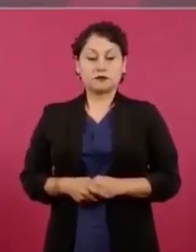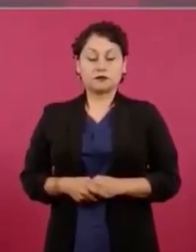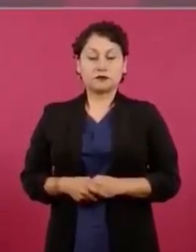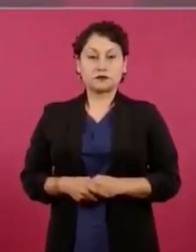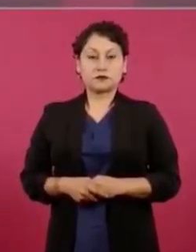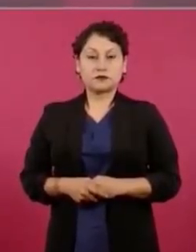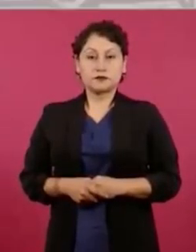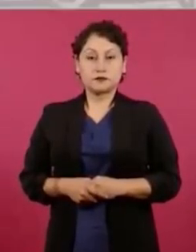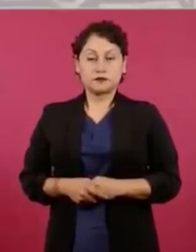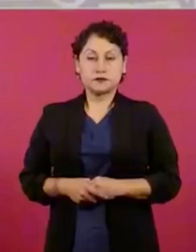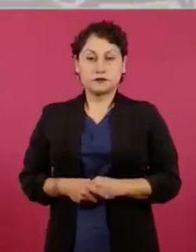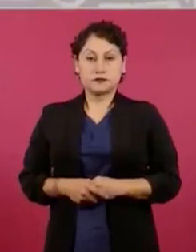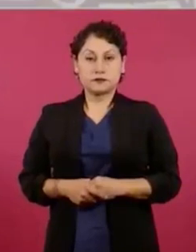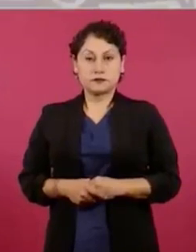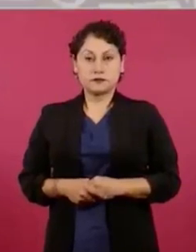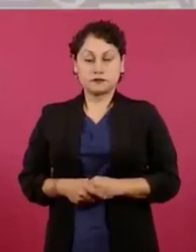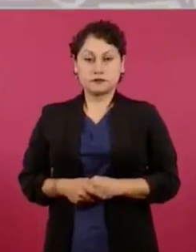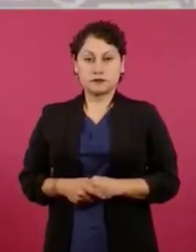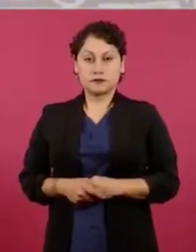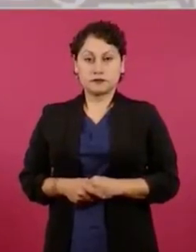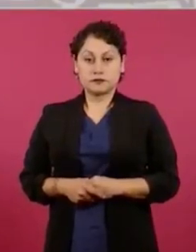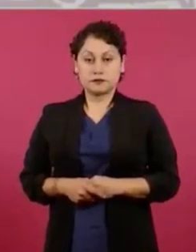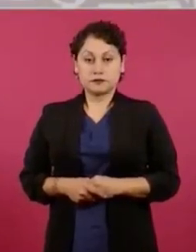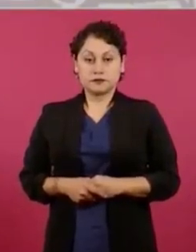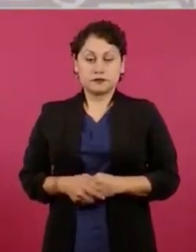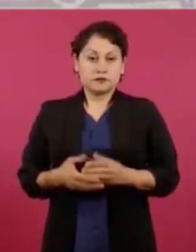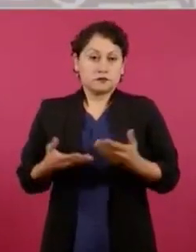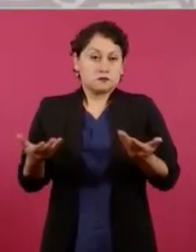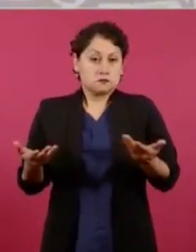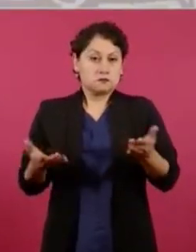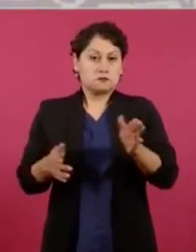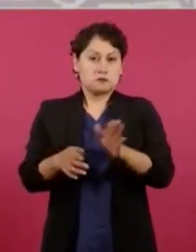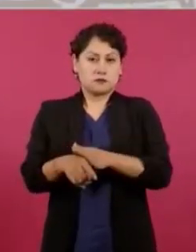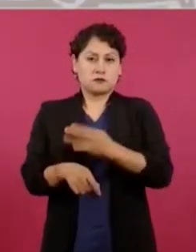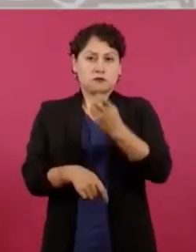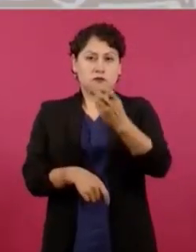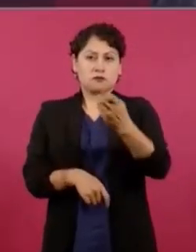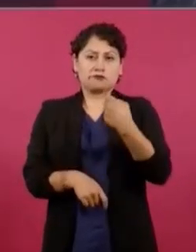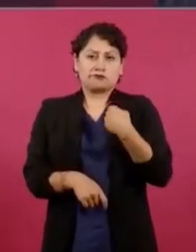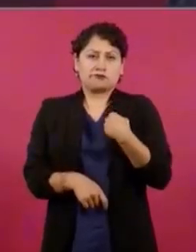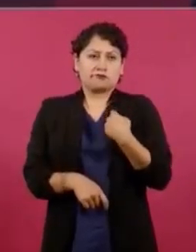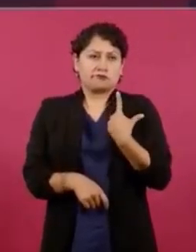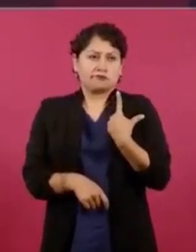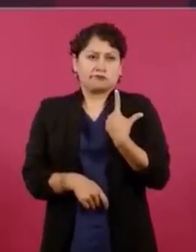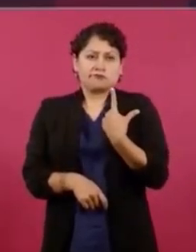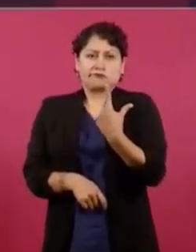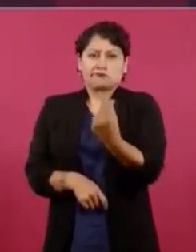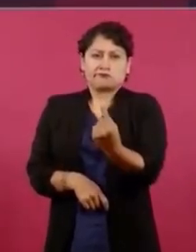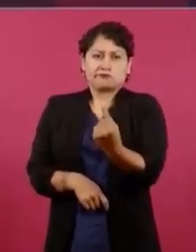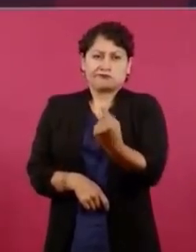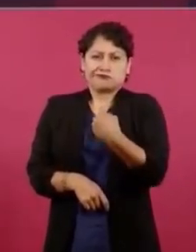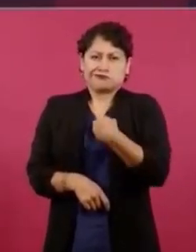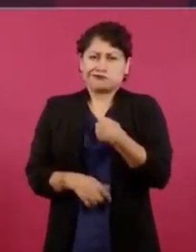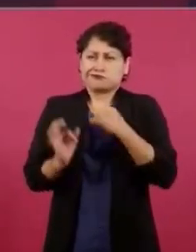Entonces, me puedo ir muy tranquilo.